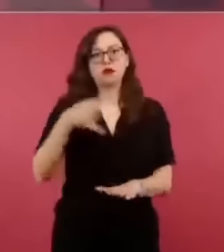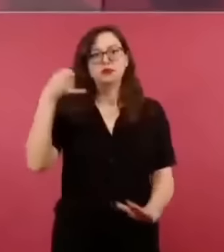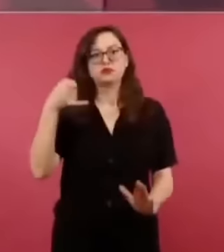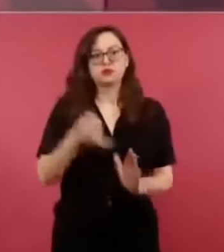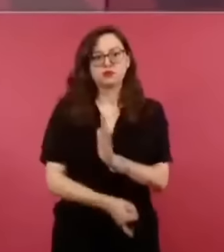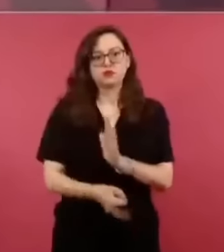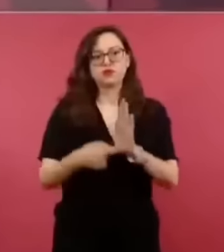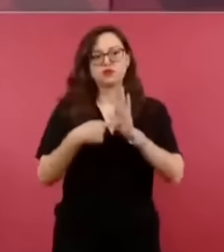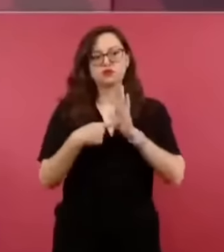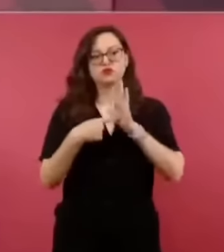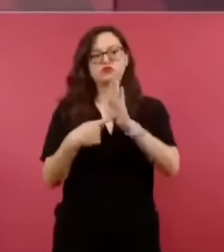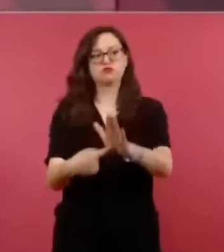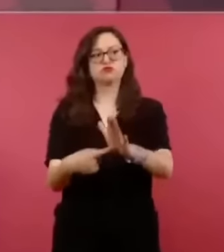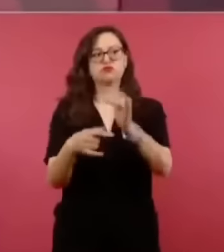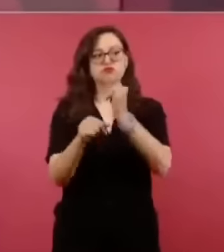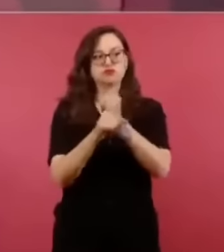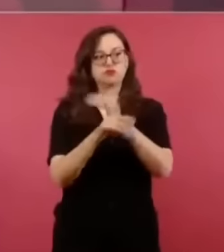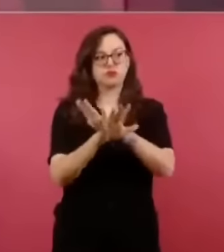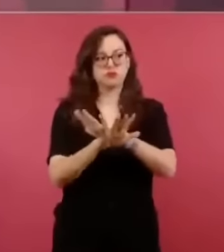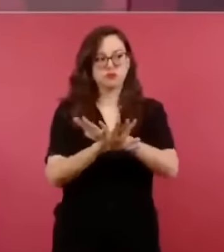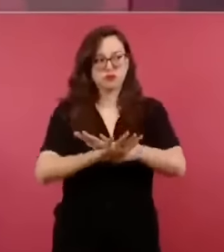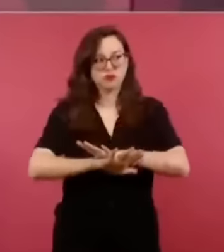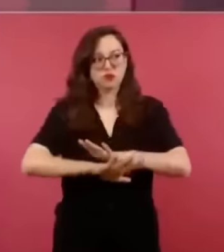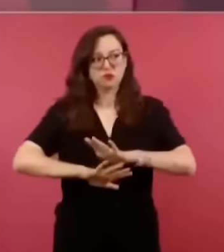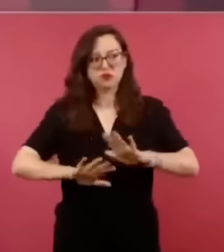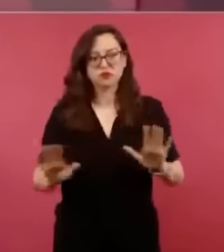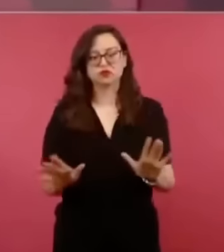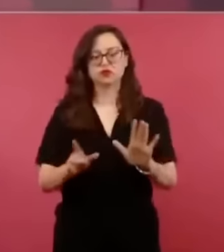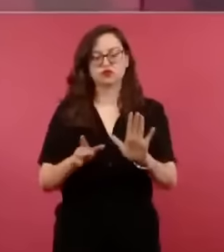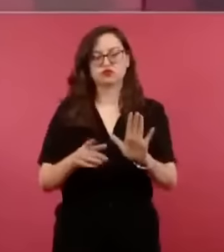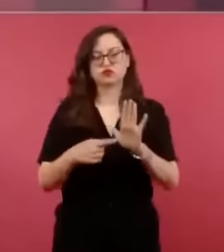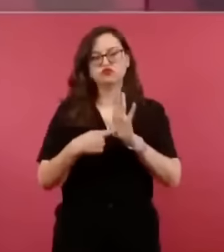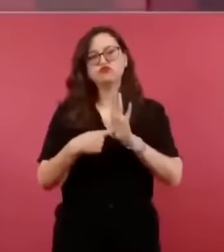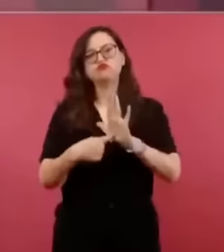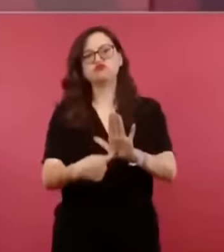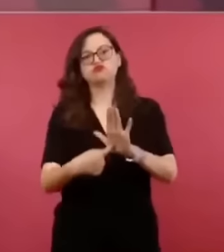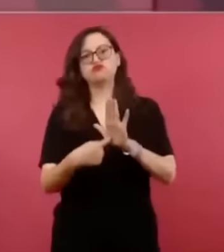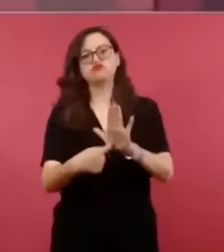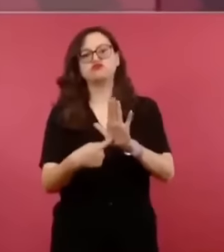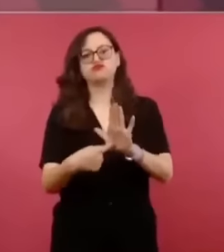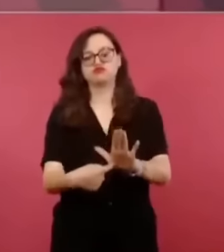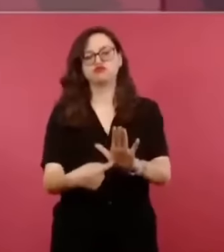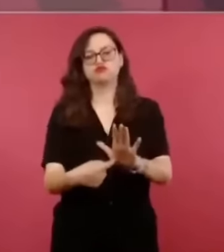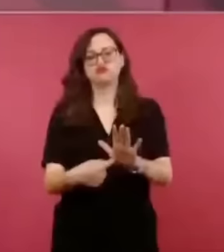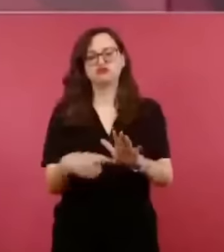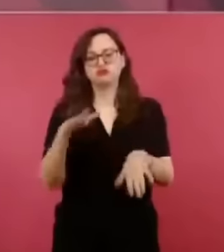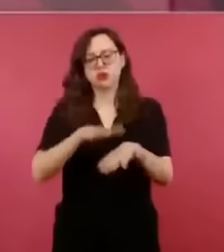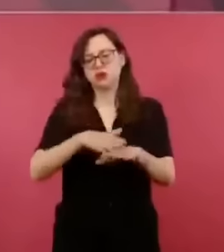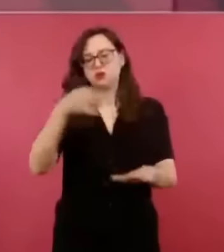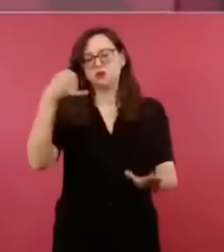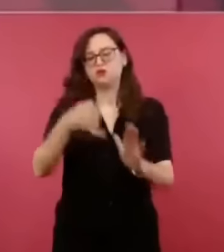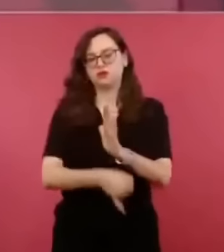asunto que se trató el viernes,